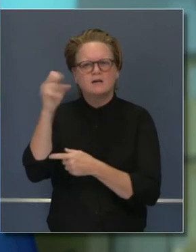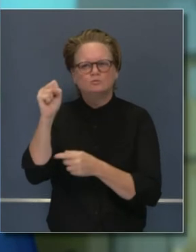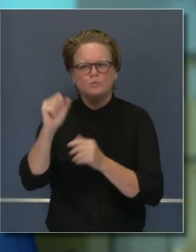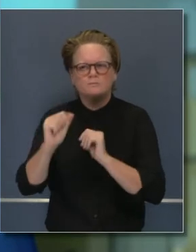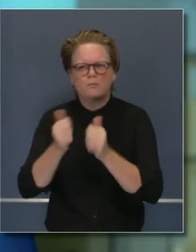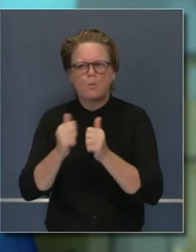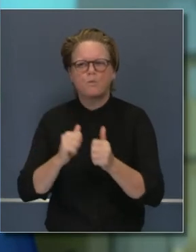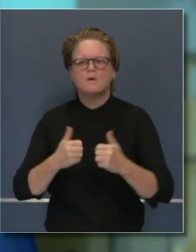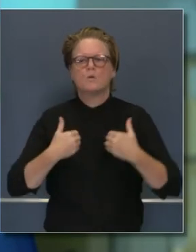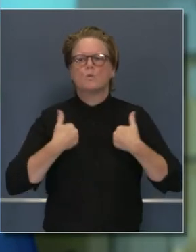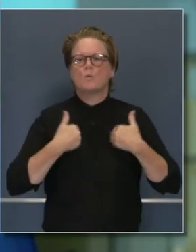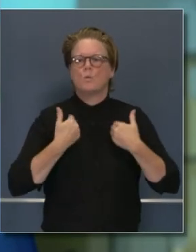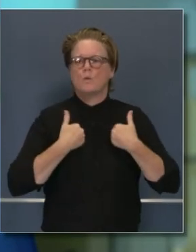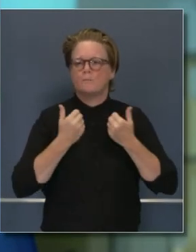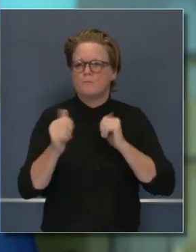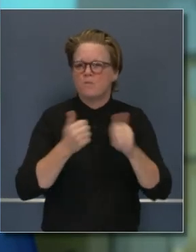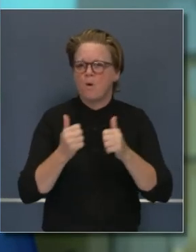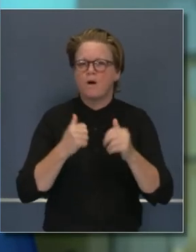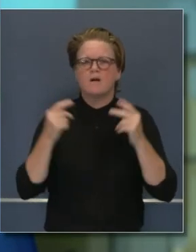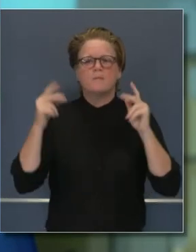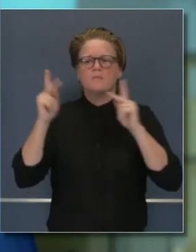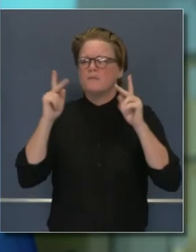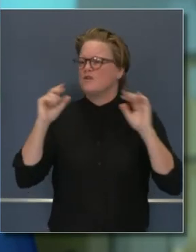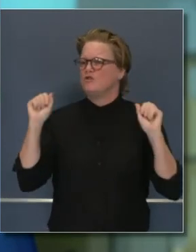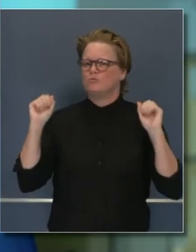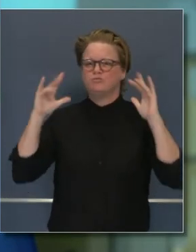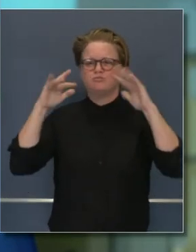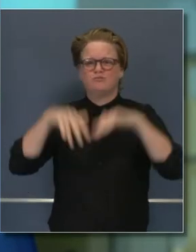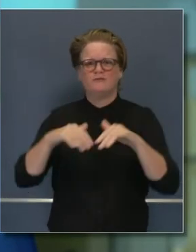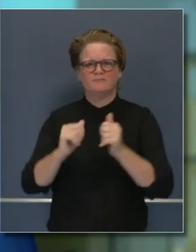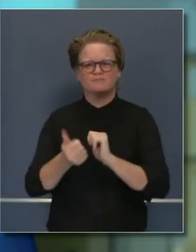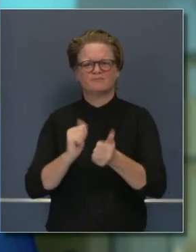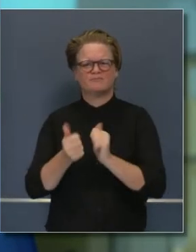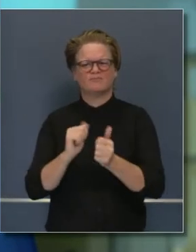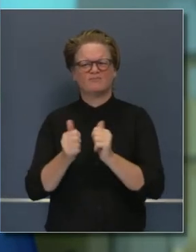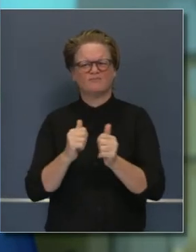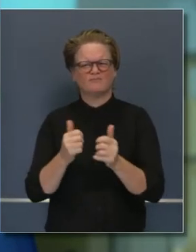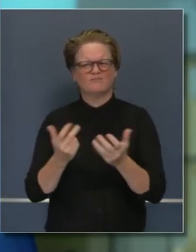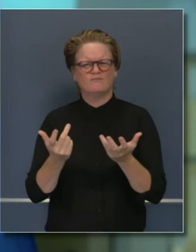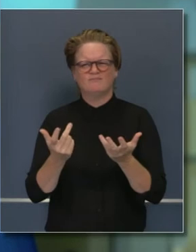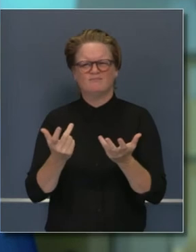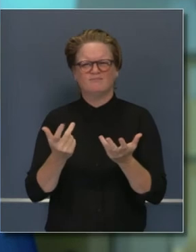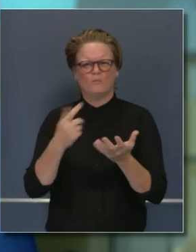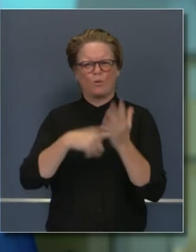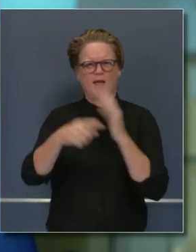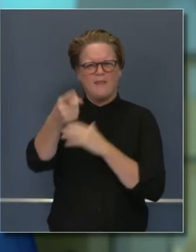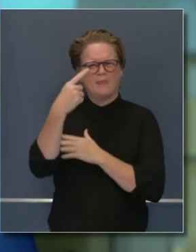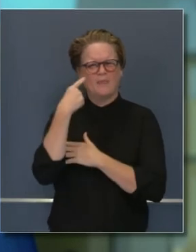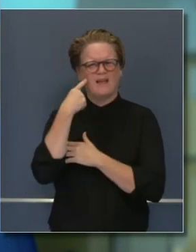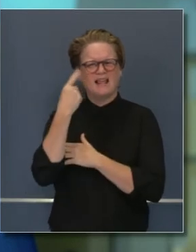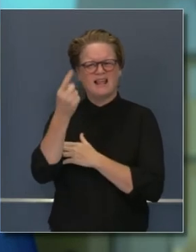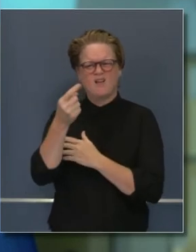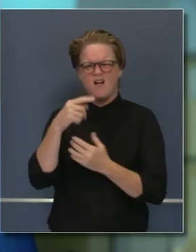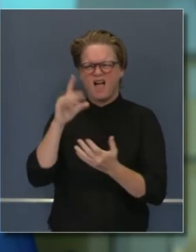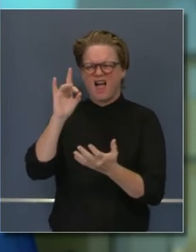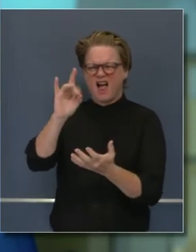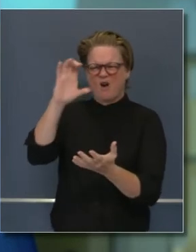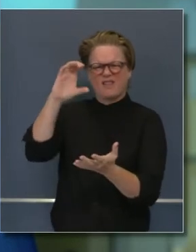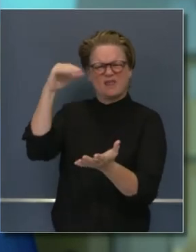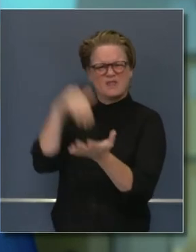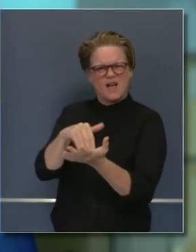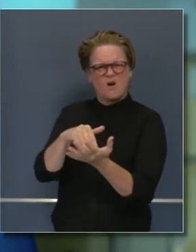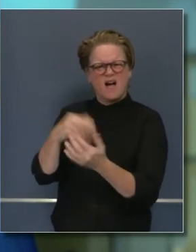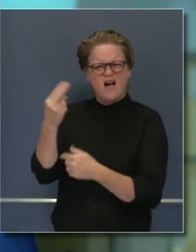en cuanto a deportes colegiales, universitarios, había que volver a